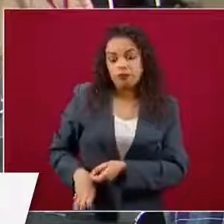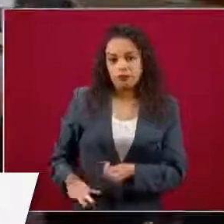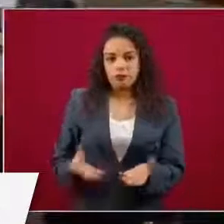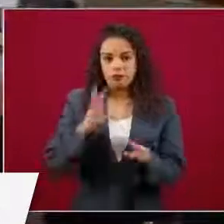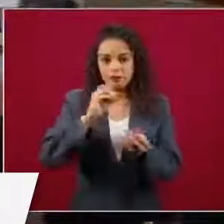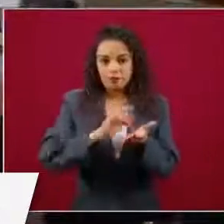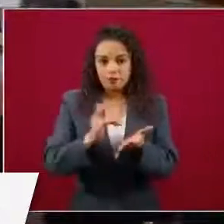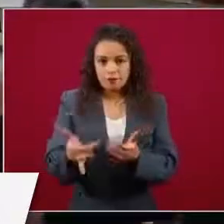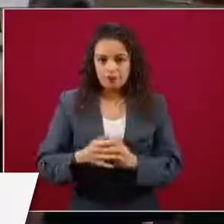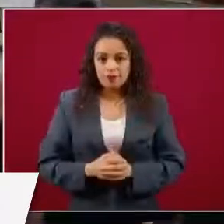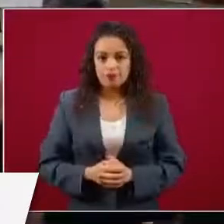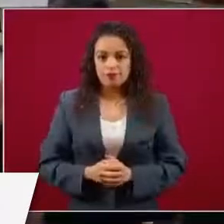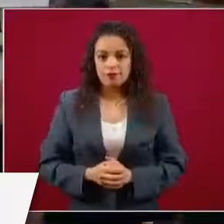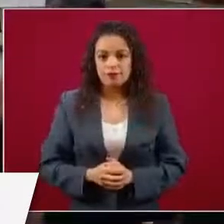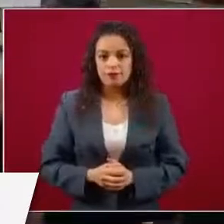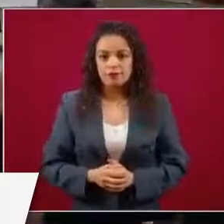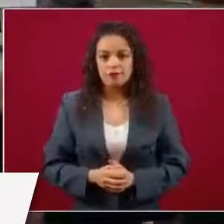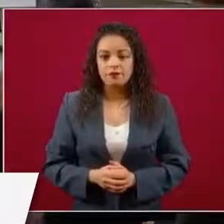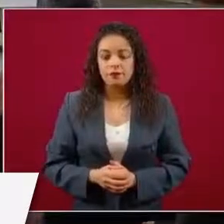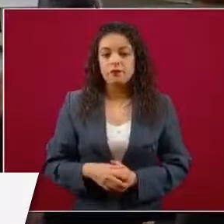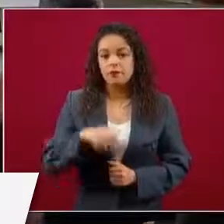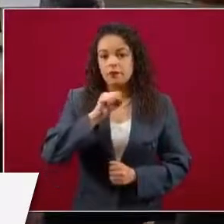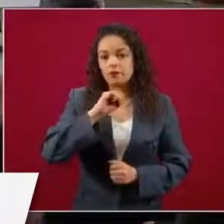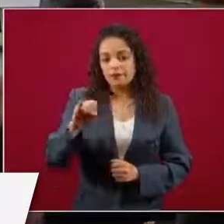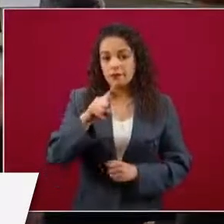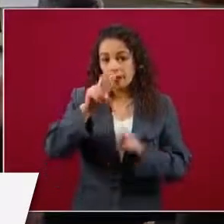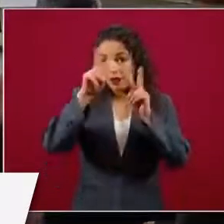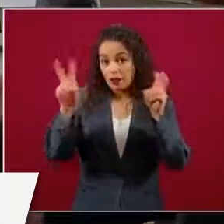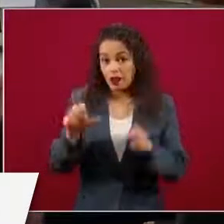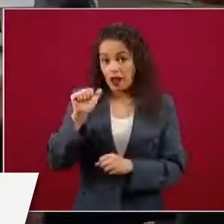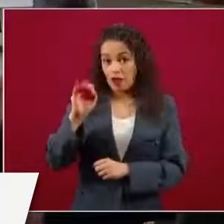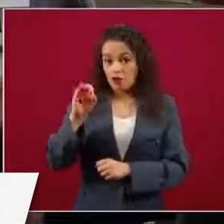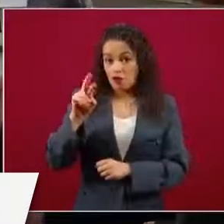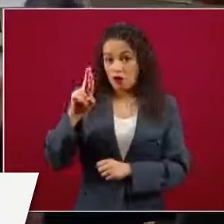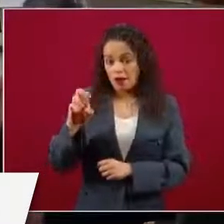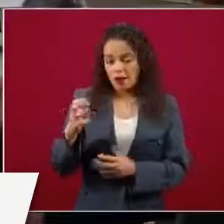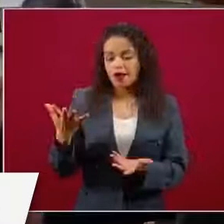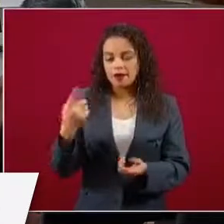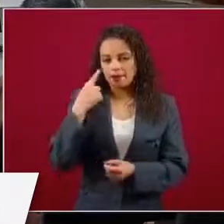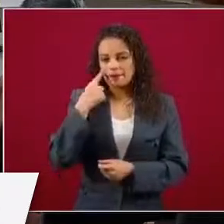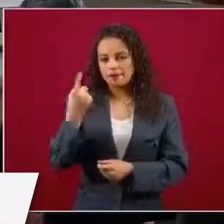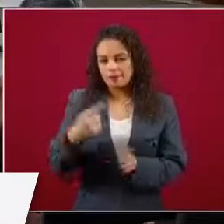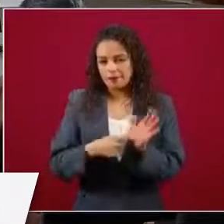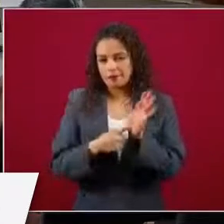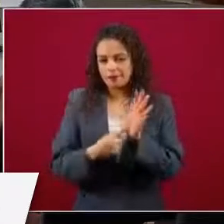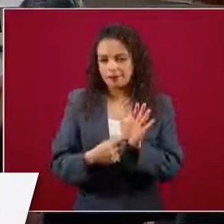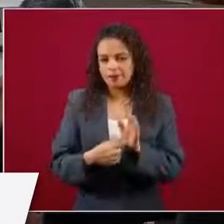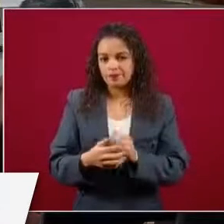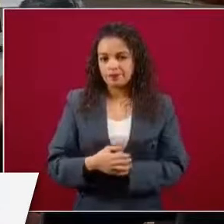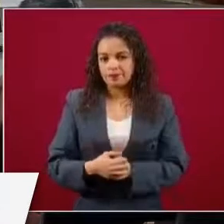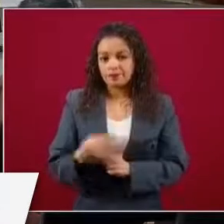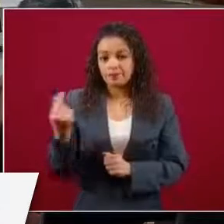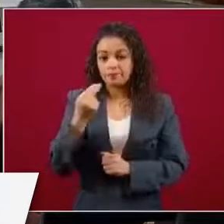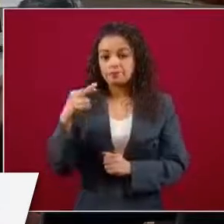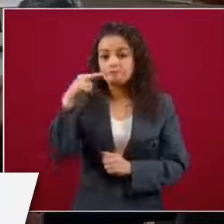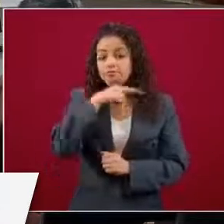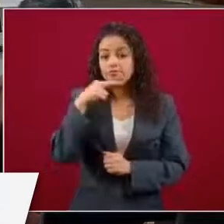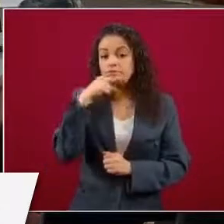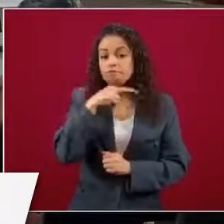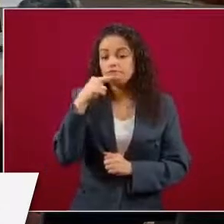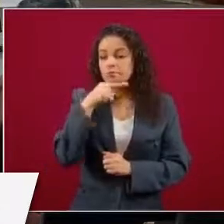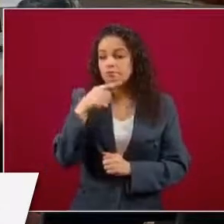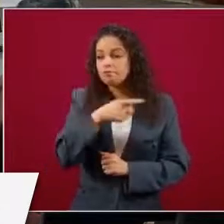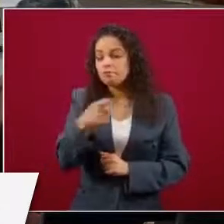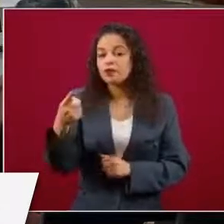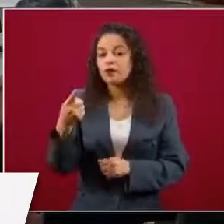Pues vamos a ver lo de las afores, vamos a ver en lo inmediato qué podemos